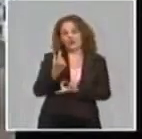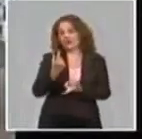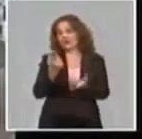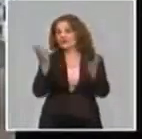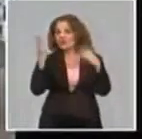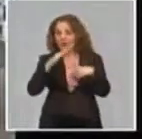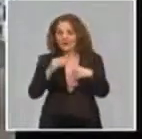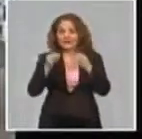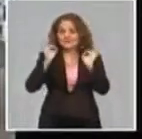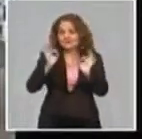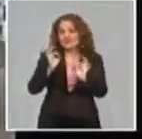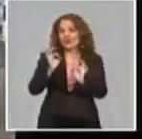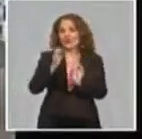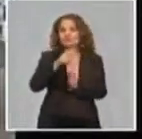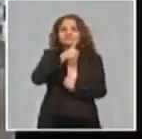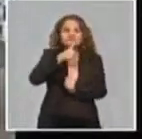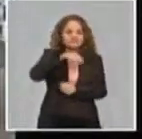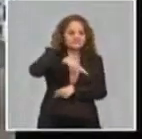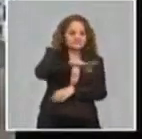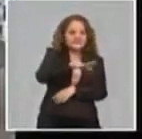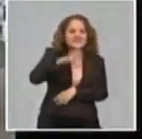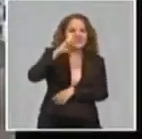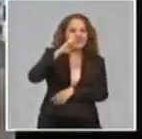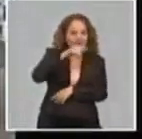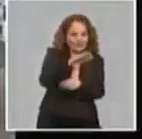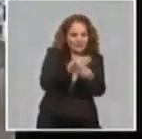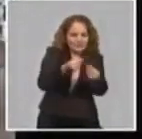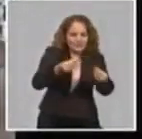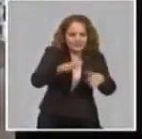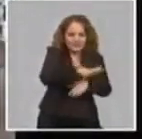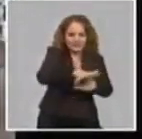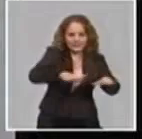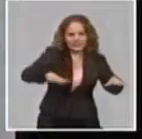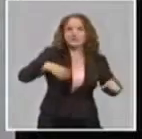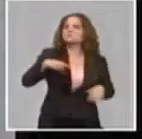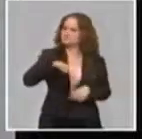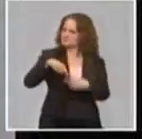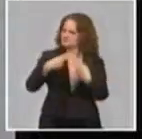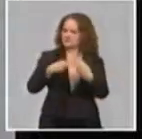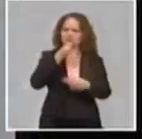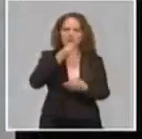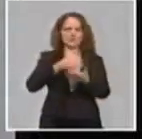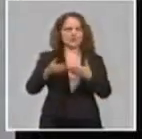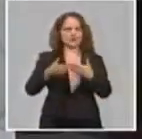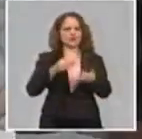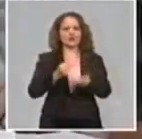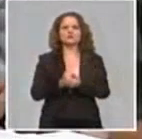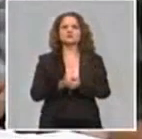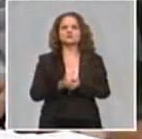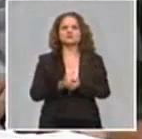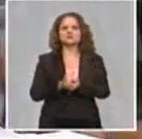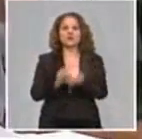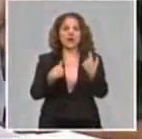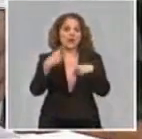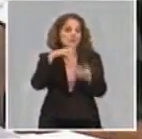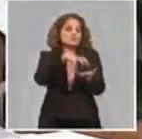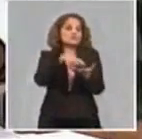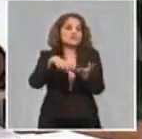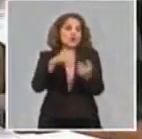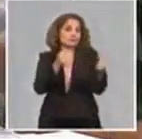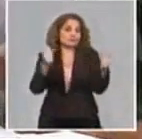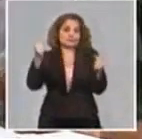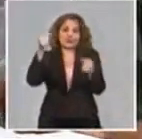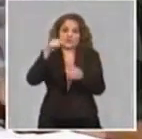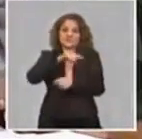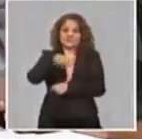habíamos previsto en el plan inicial, pero el país ha seguido produciendo y esos asfaltos hemos estado dirigiendo a lugares priorizados y uno de los que